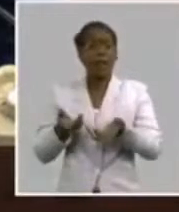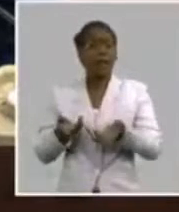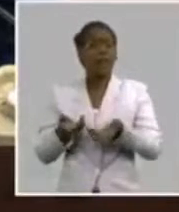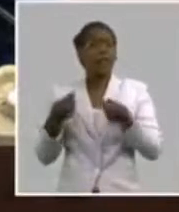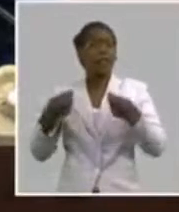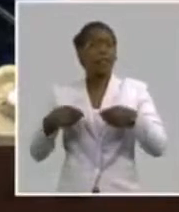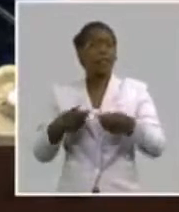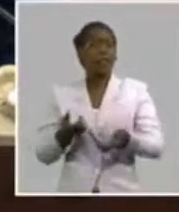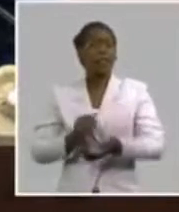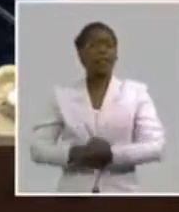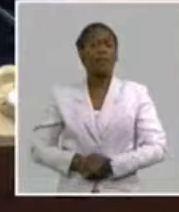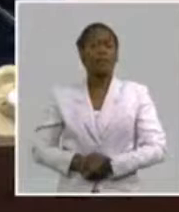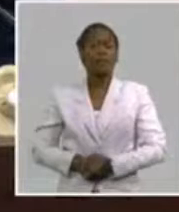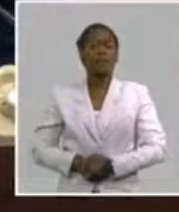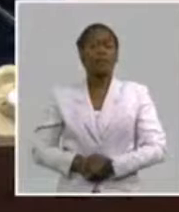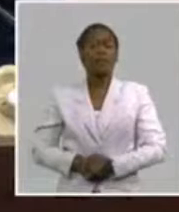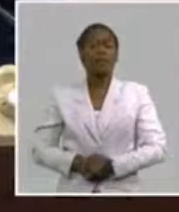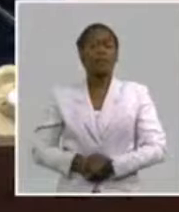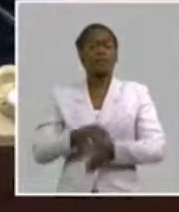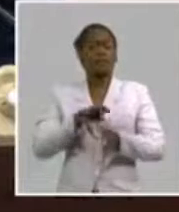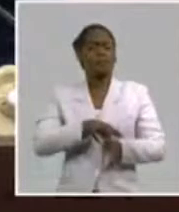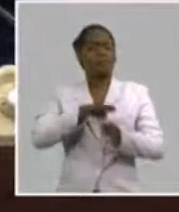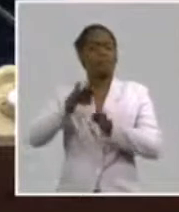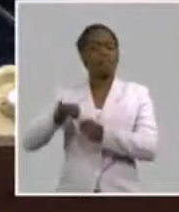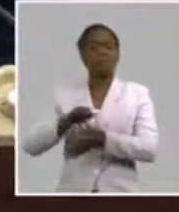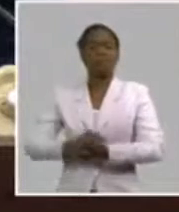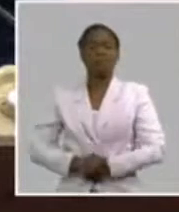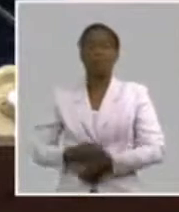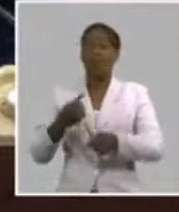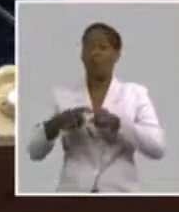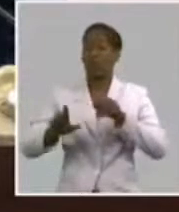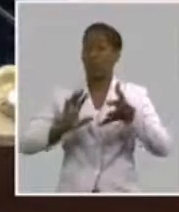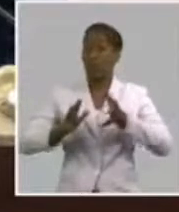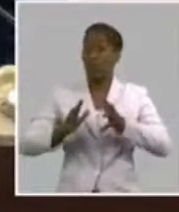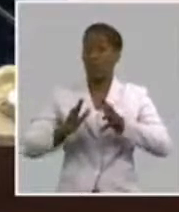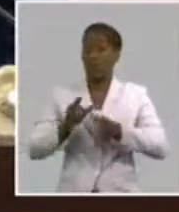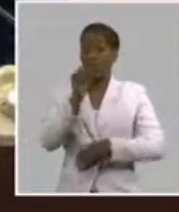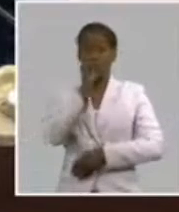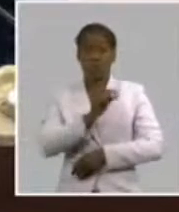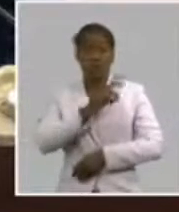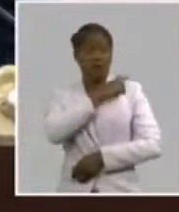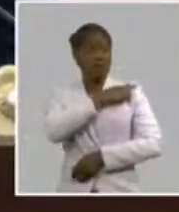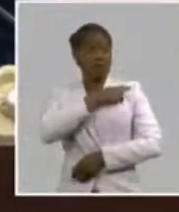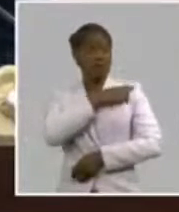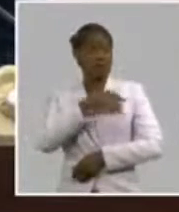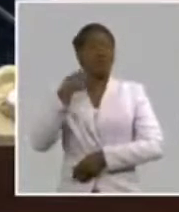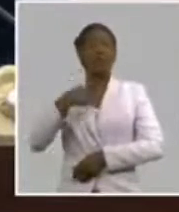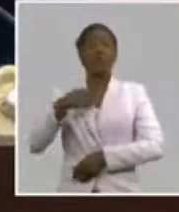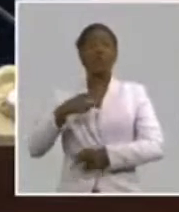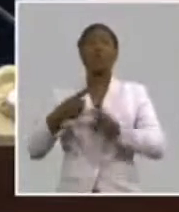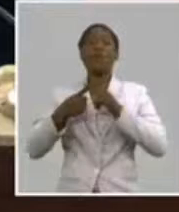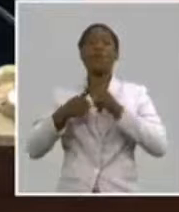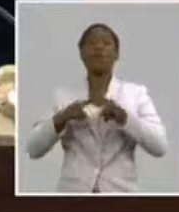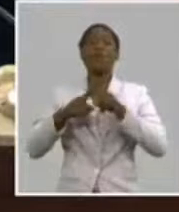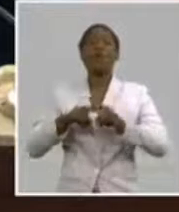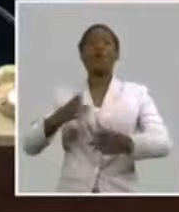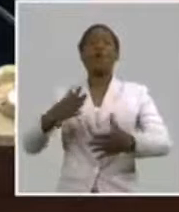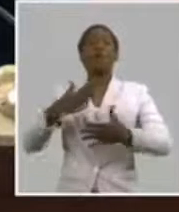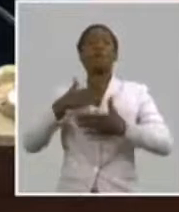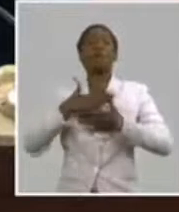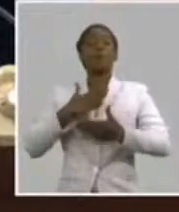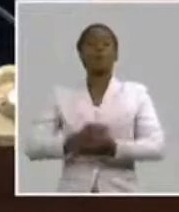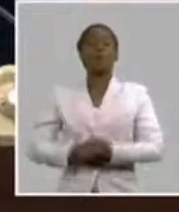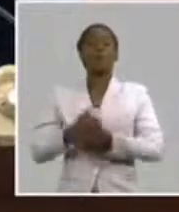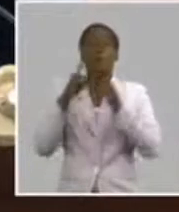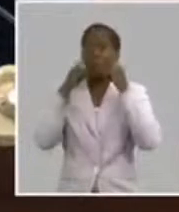Otra manera de decir esto es que los cuadros tienen que tener la capacidad para sobreponer el nosotros al yo. Lo importante